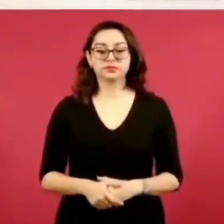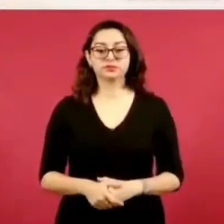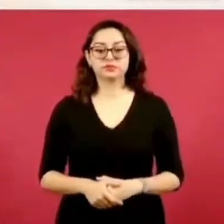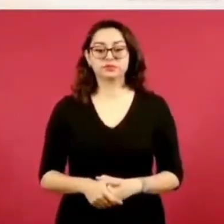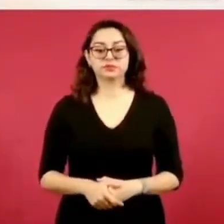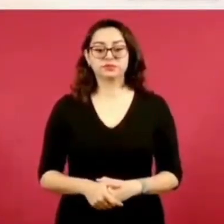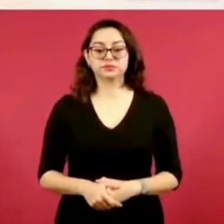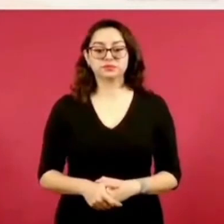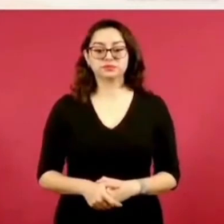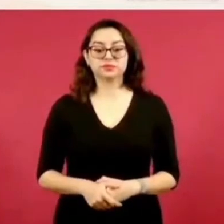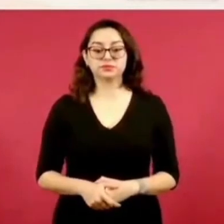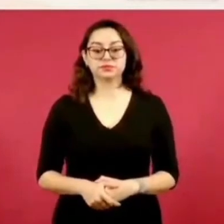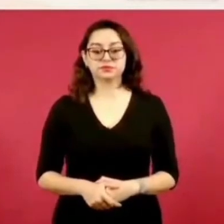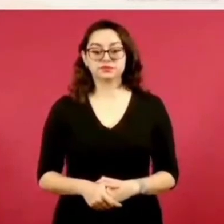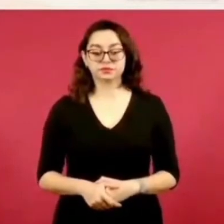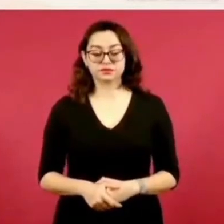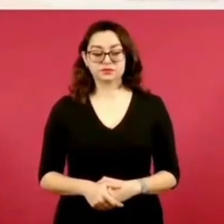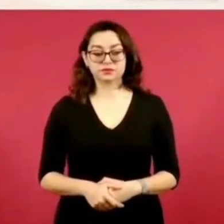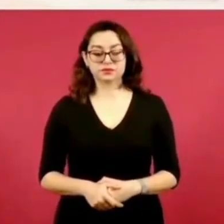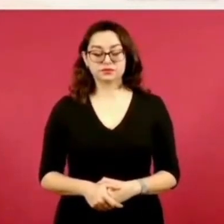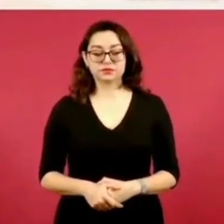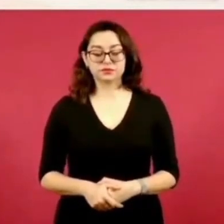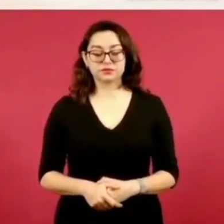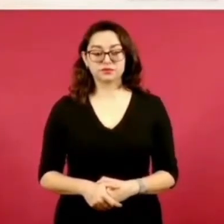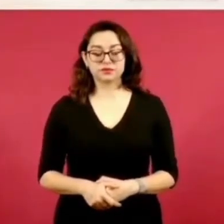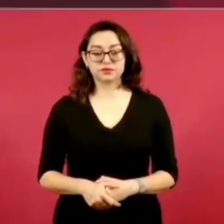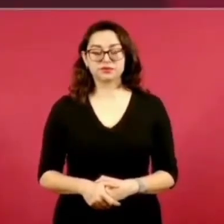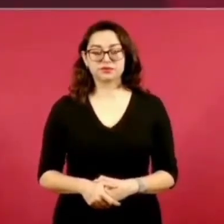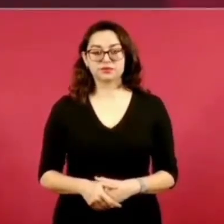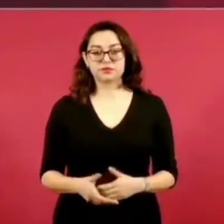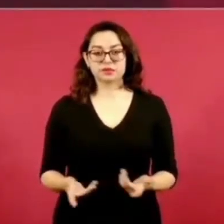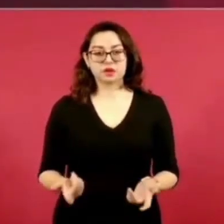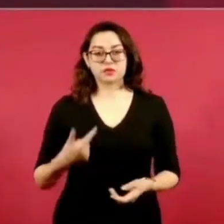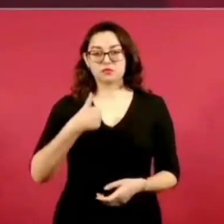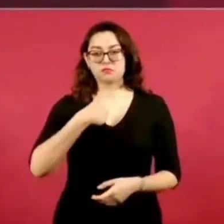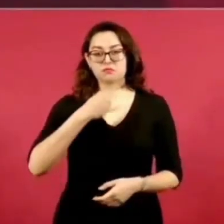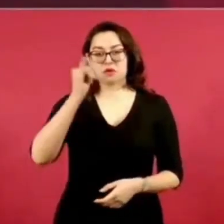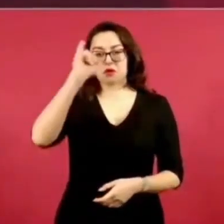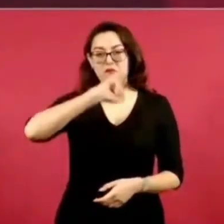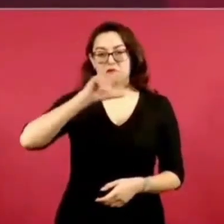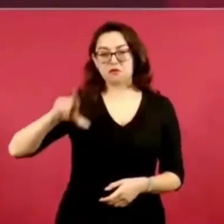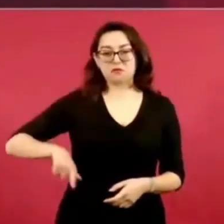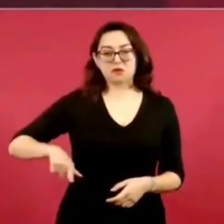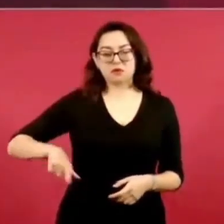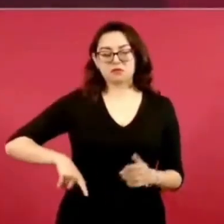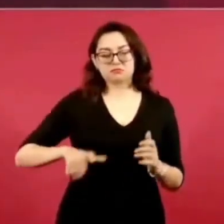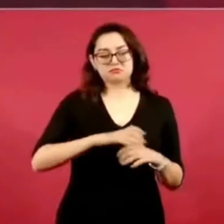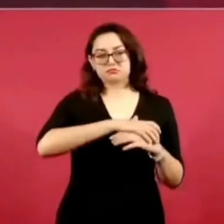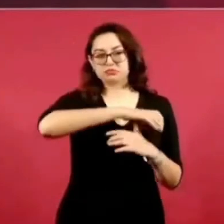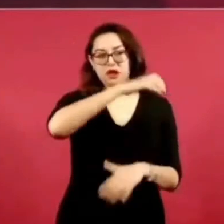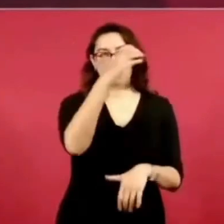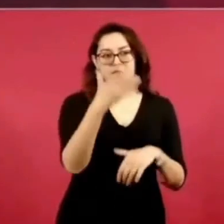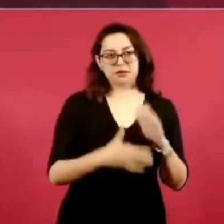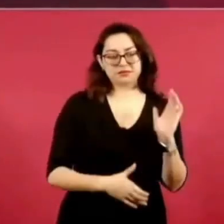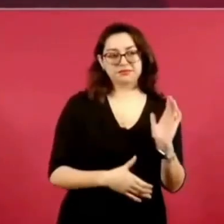Tribunal Superior de Justicia en la Ciudad de México.